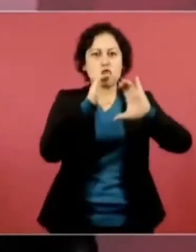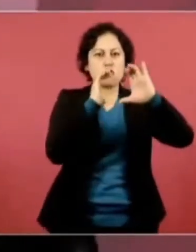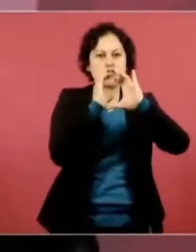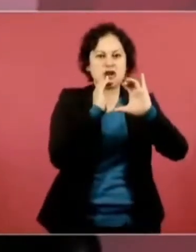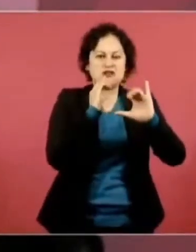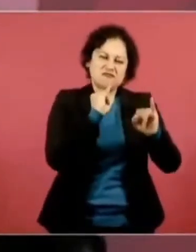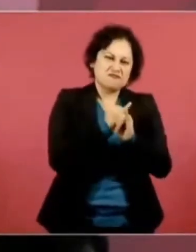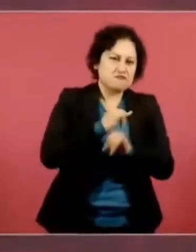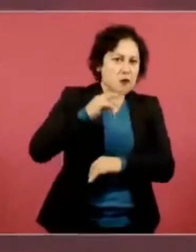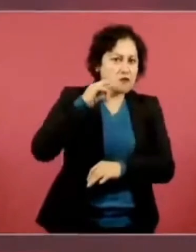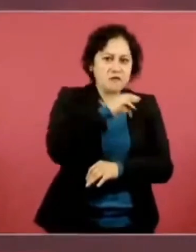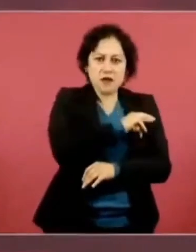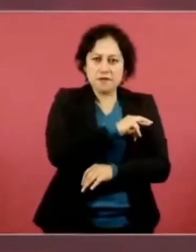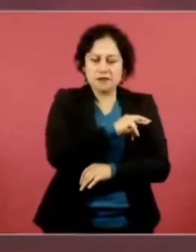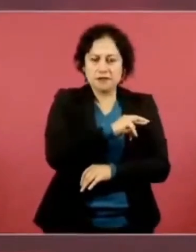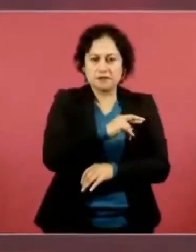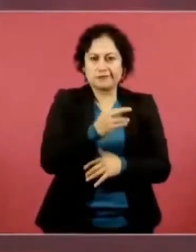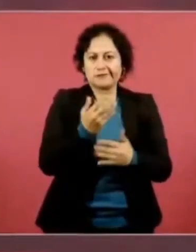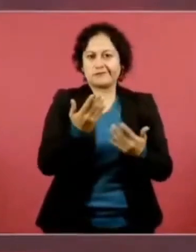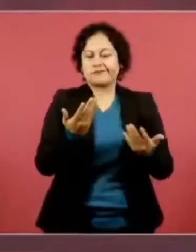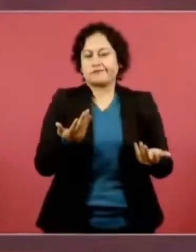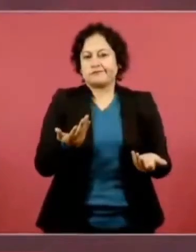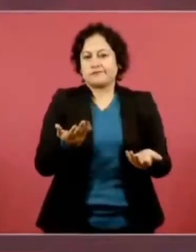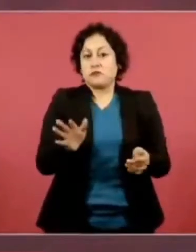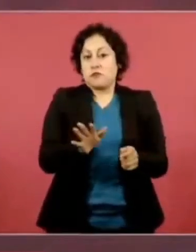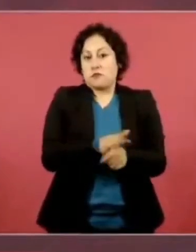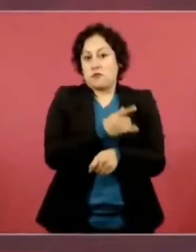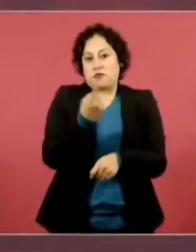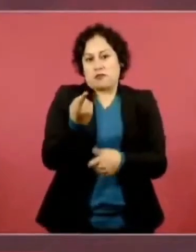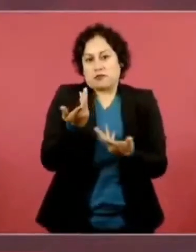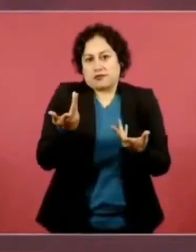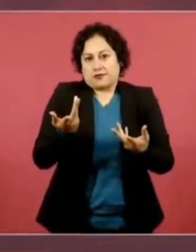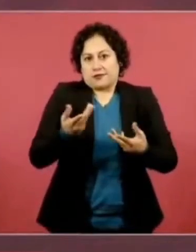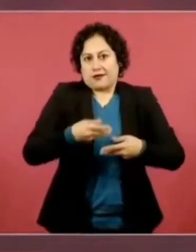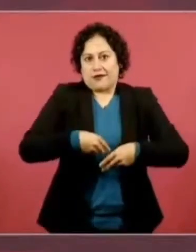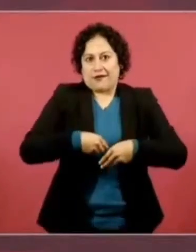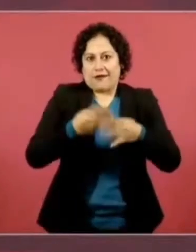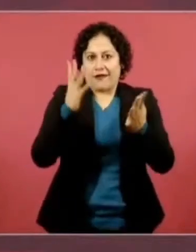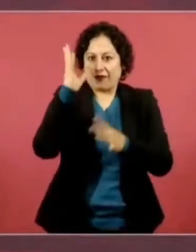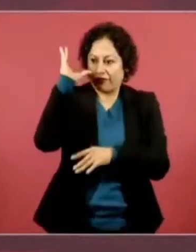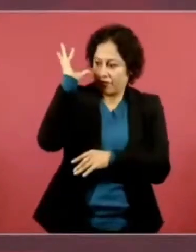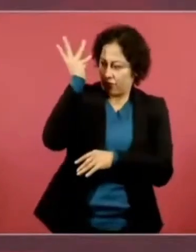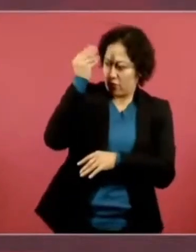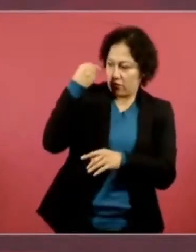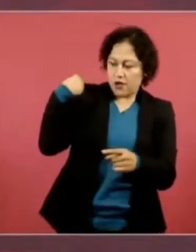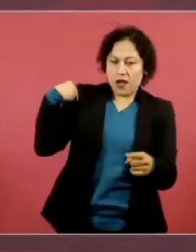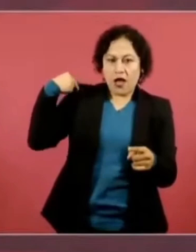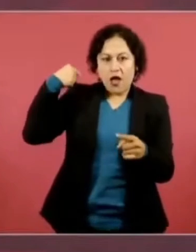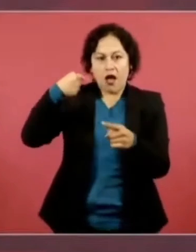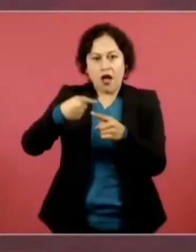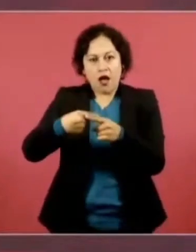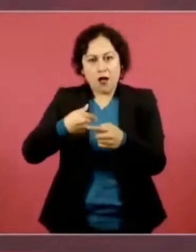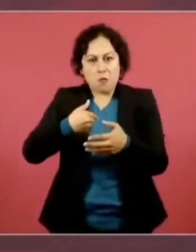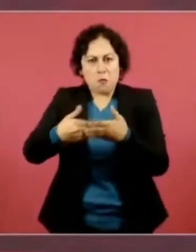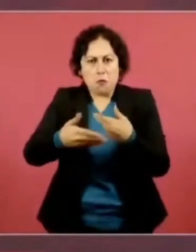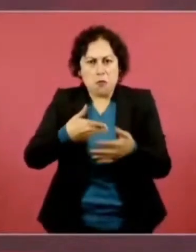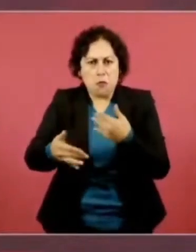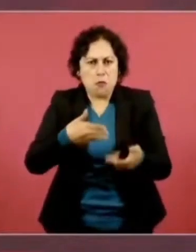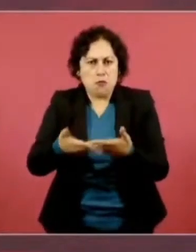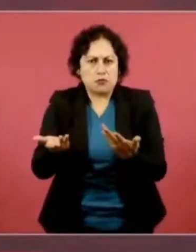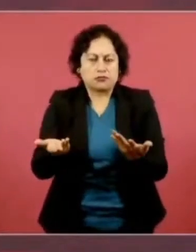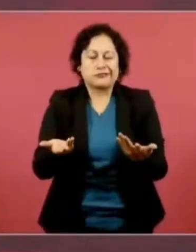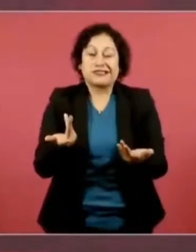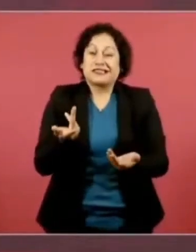es en sí misma una revolución, es un avance importantísimo. ¿Cómo es